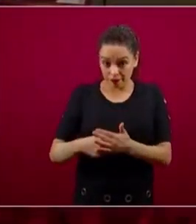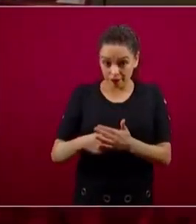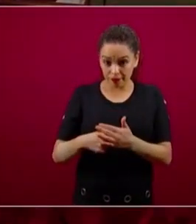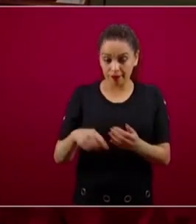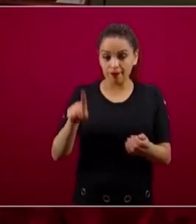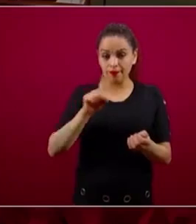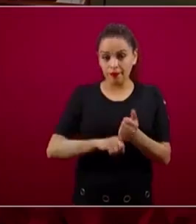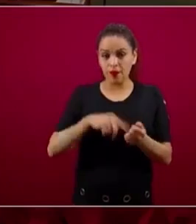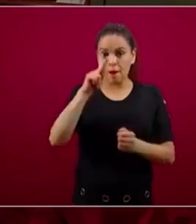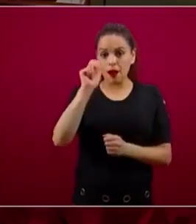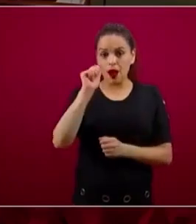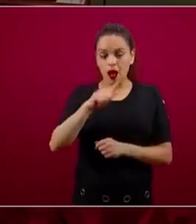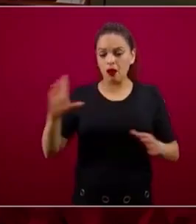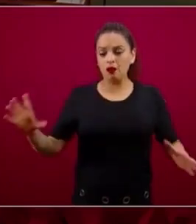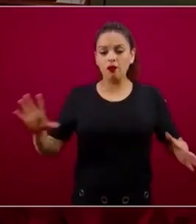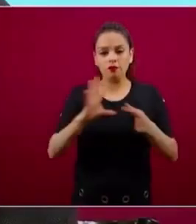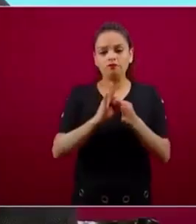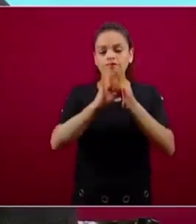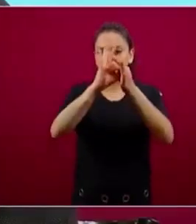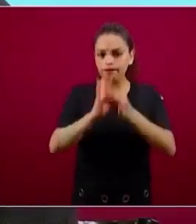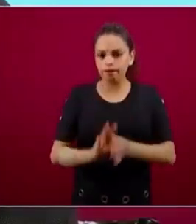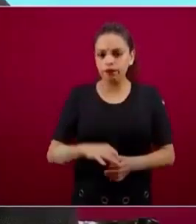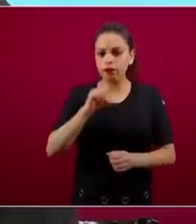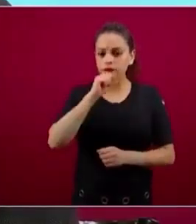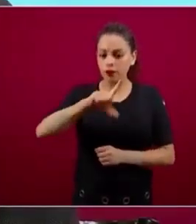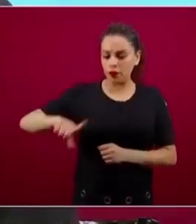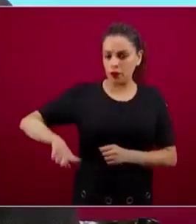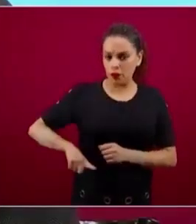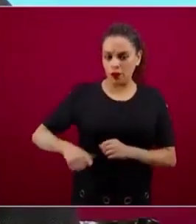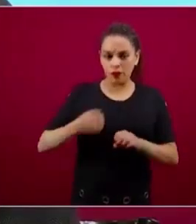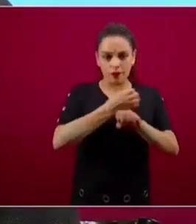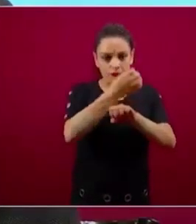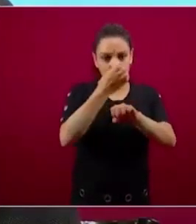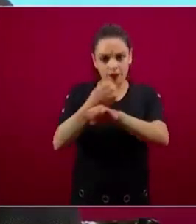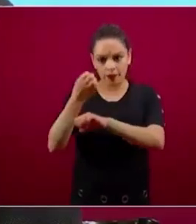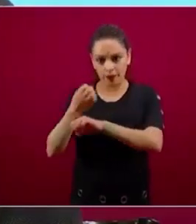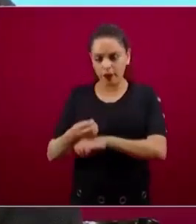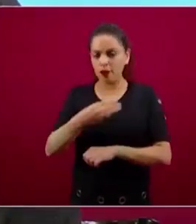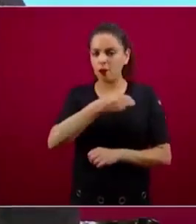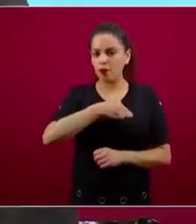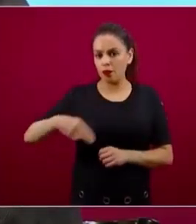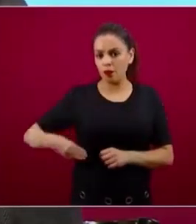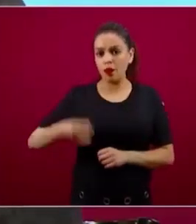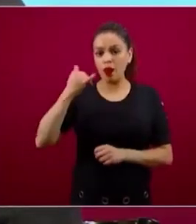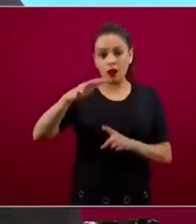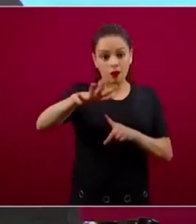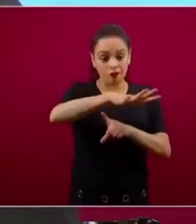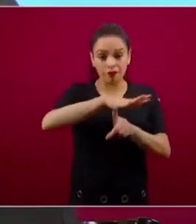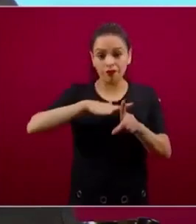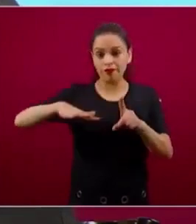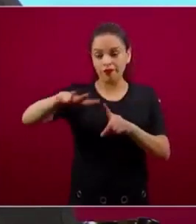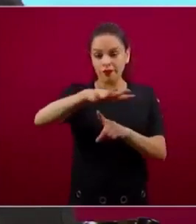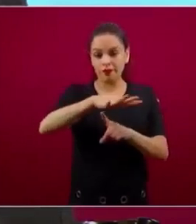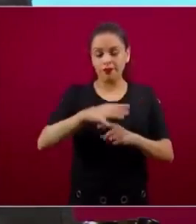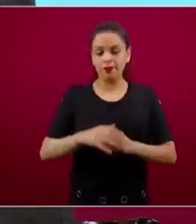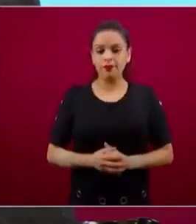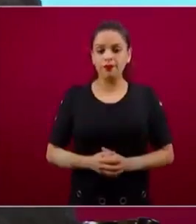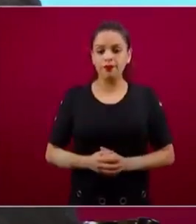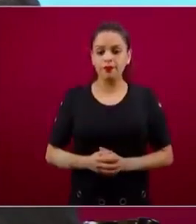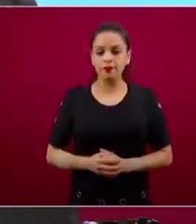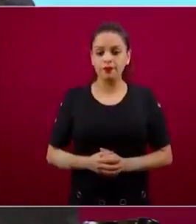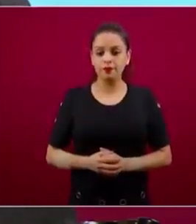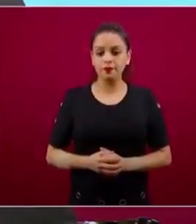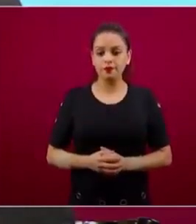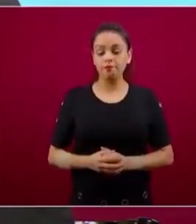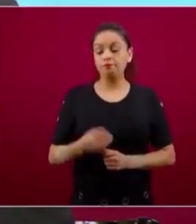conjunto con la comunidad, con los gobiernos estatales y municipales, que esto nos lleva a una definición de cartera